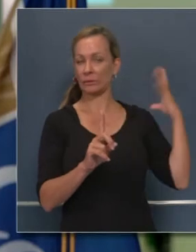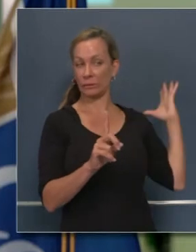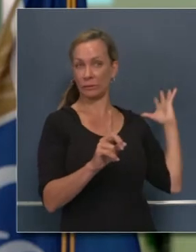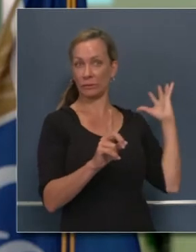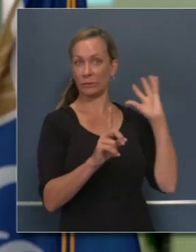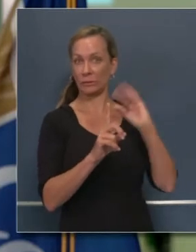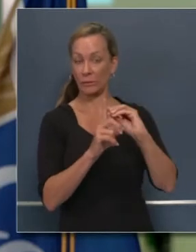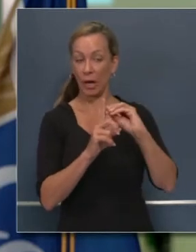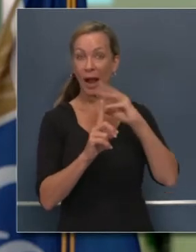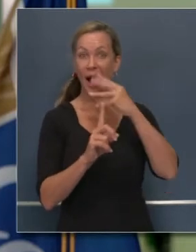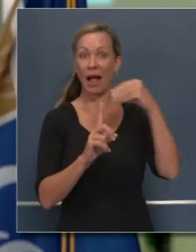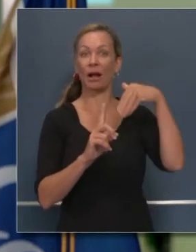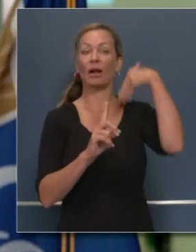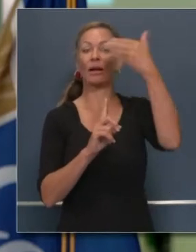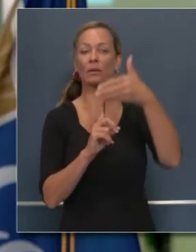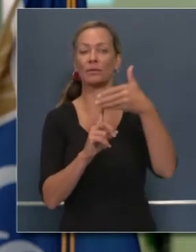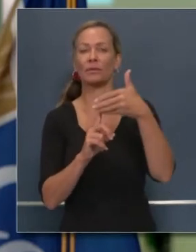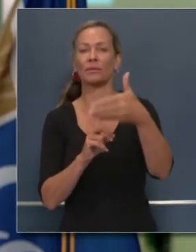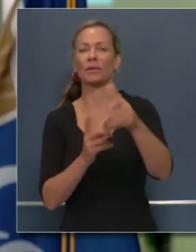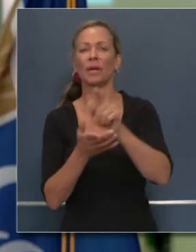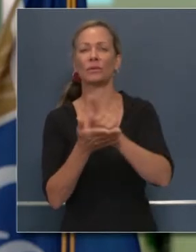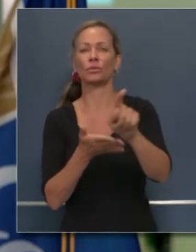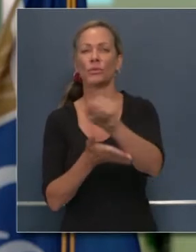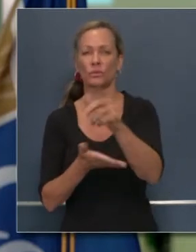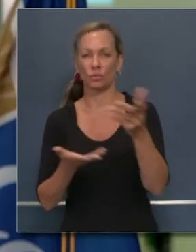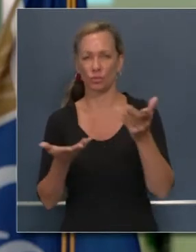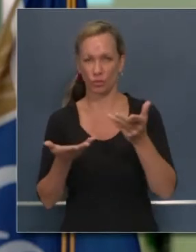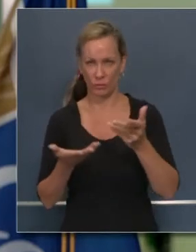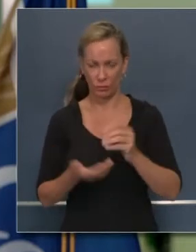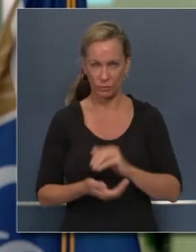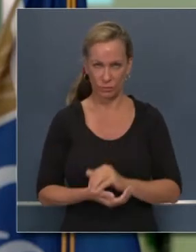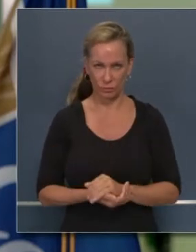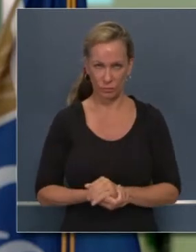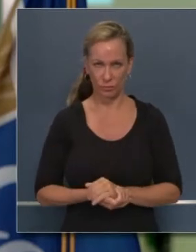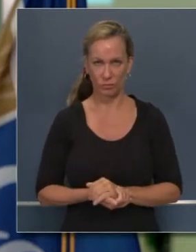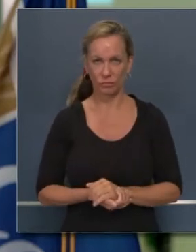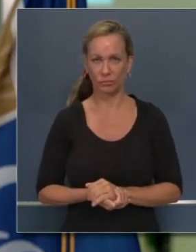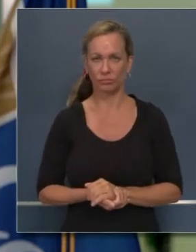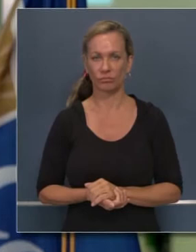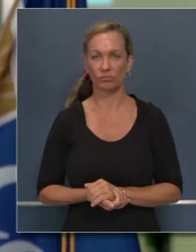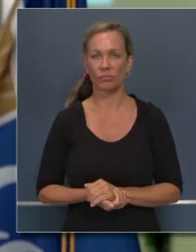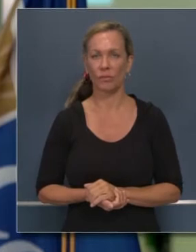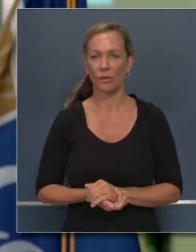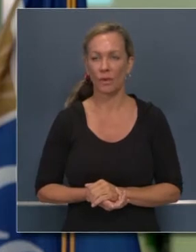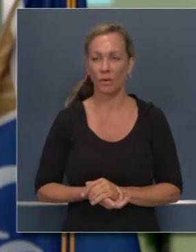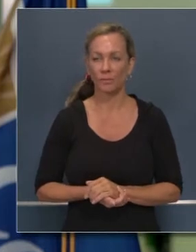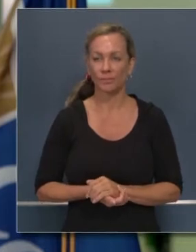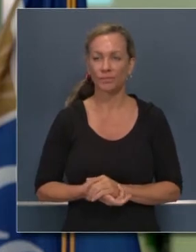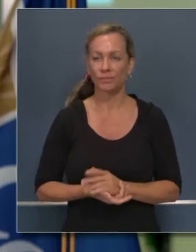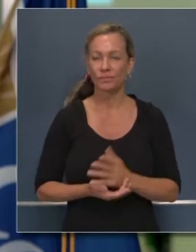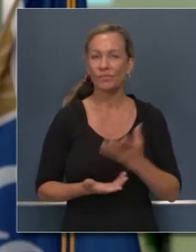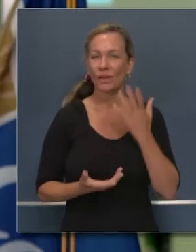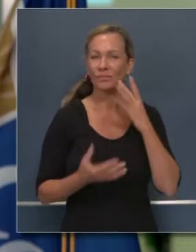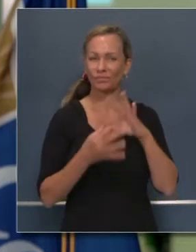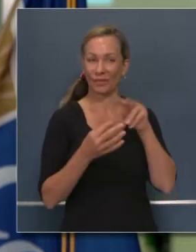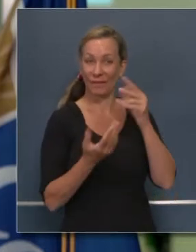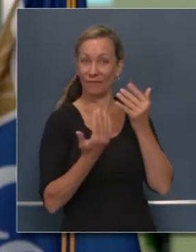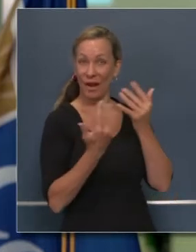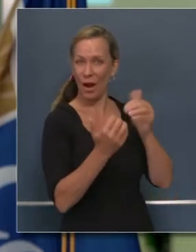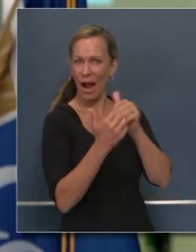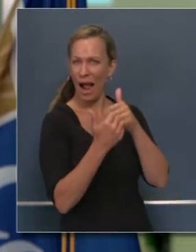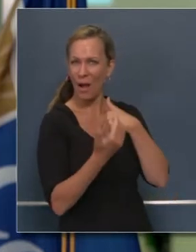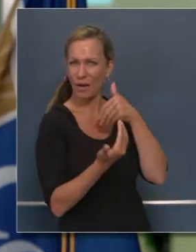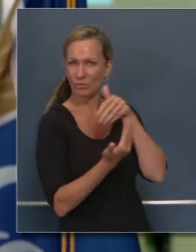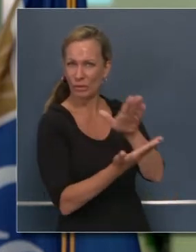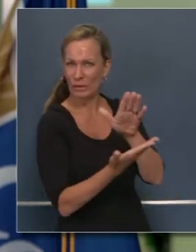próxima semana en particular, esta semana crítica en cuanto a resolver y suprimir estos incendios forestales en el